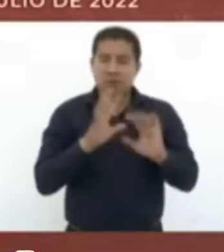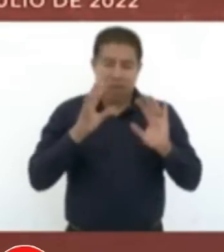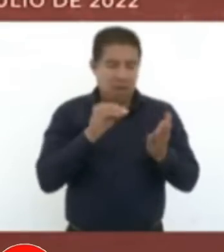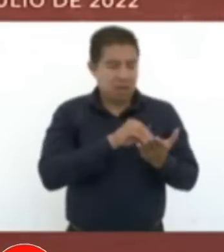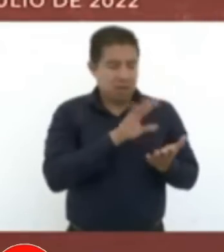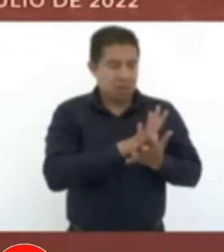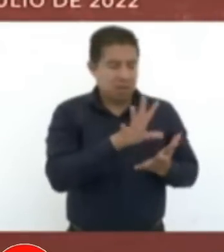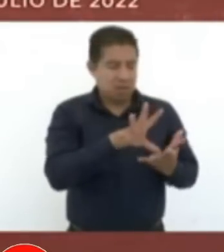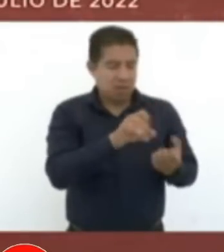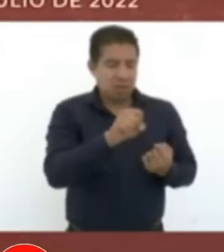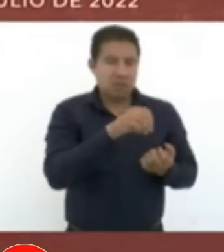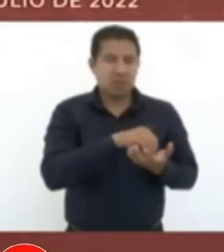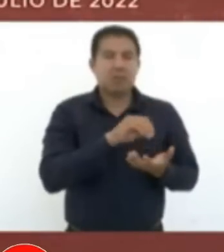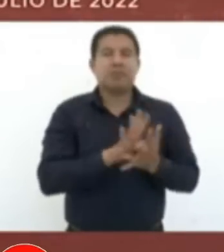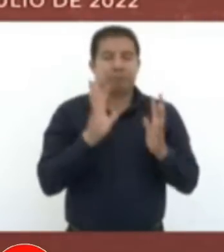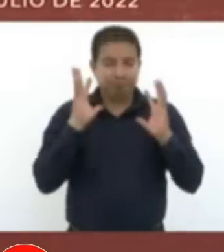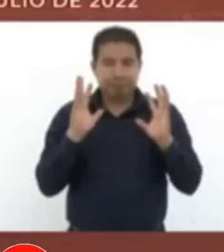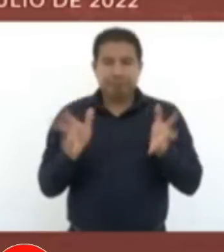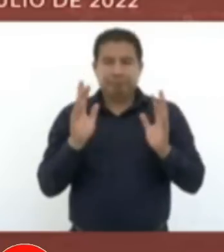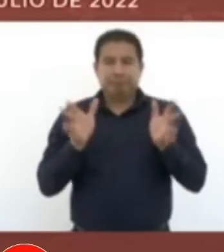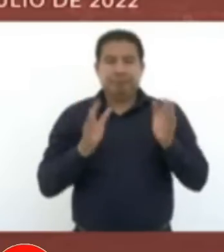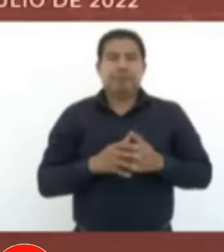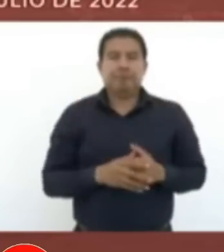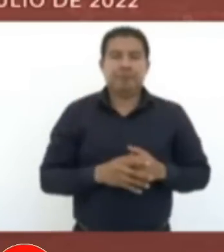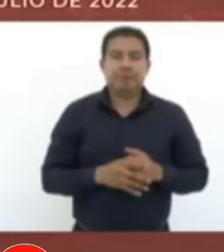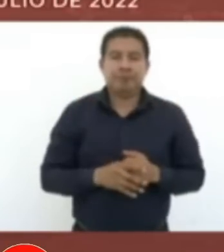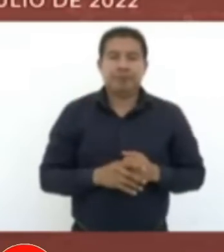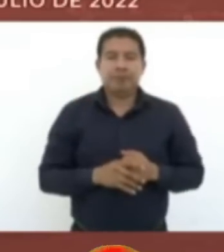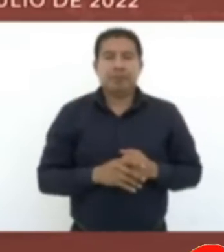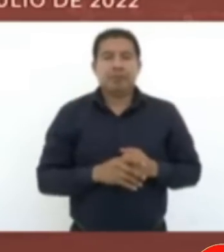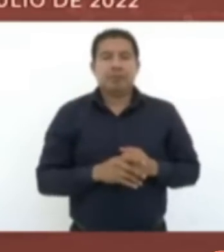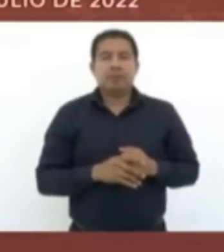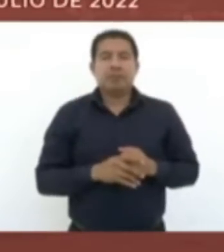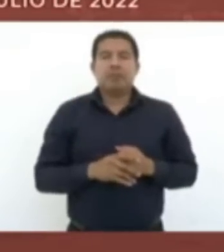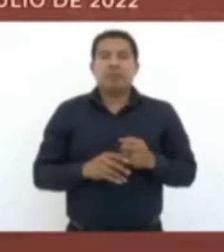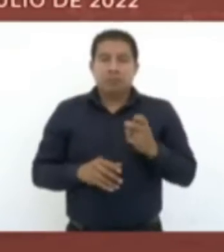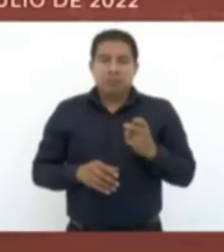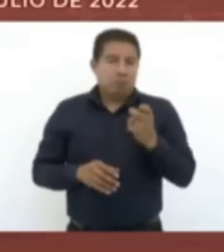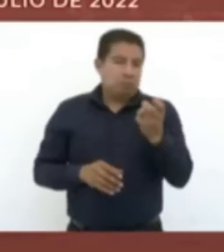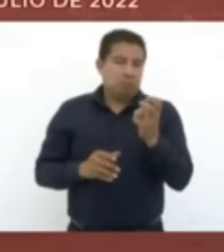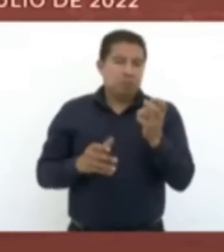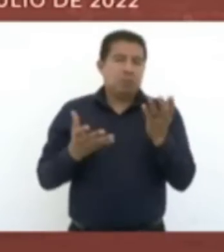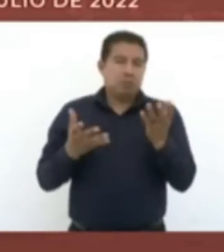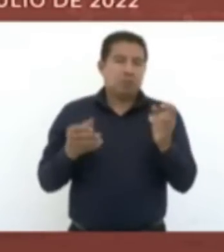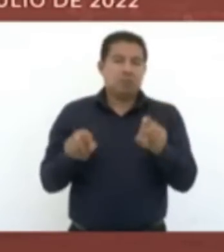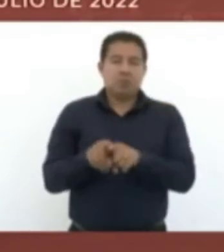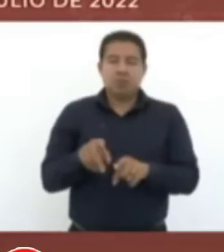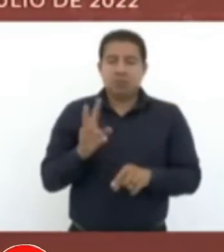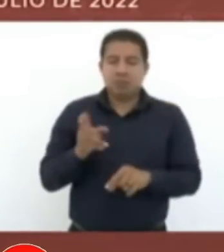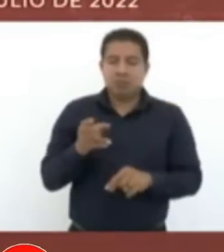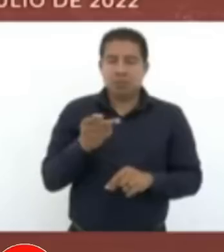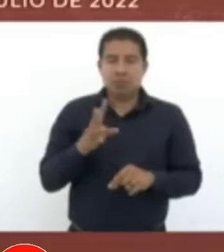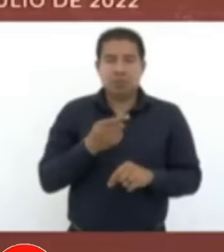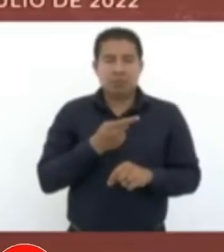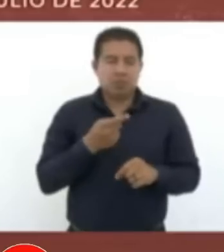rango constitucional. Y así, otros programas, aquí,